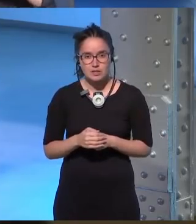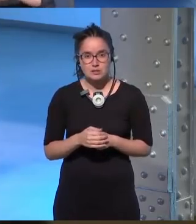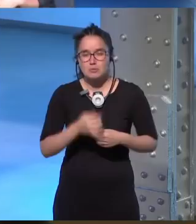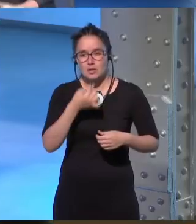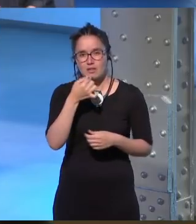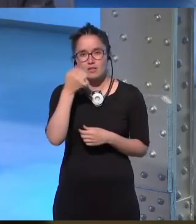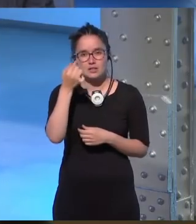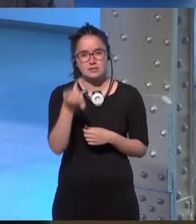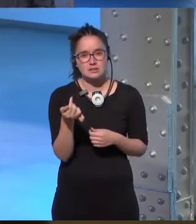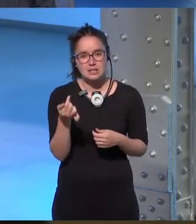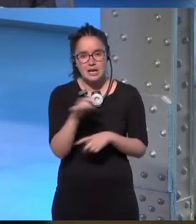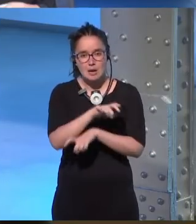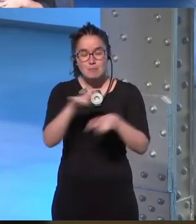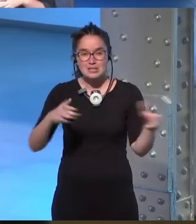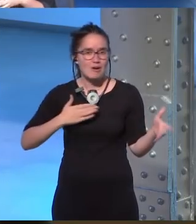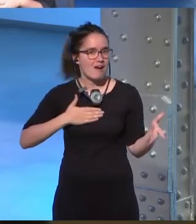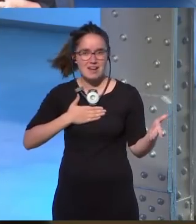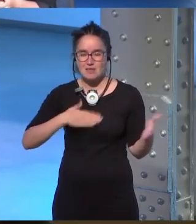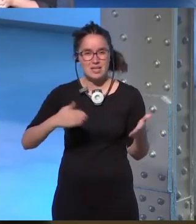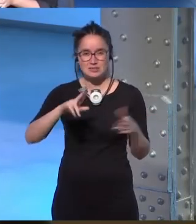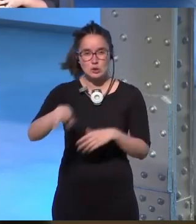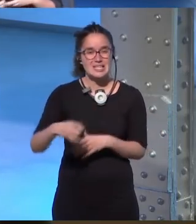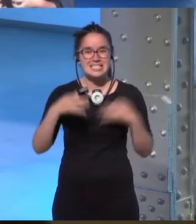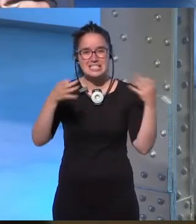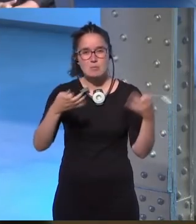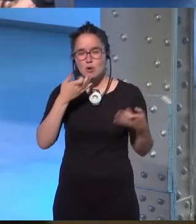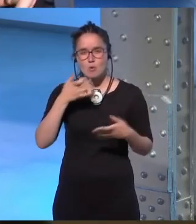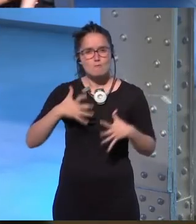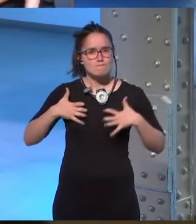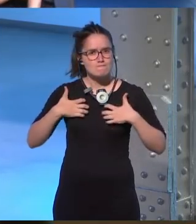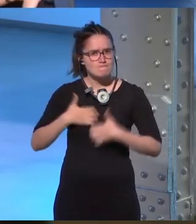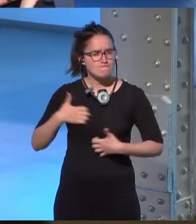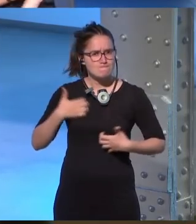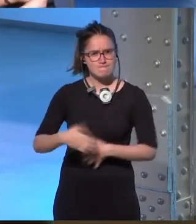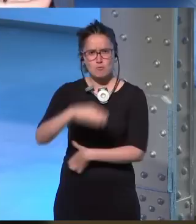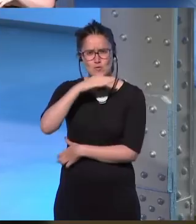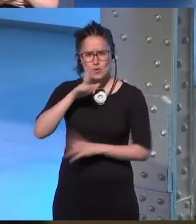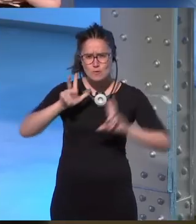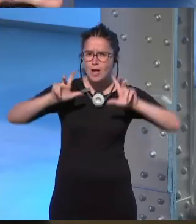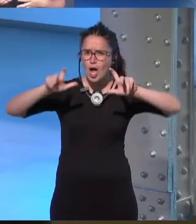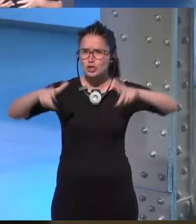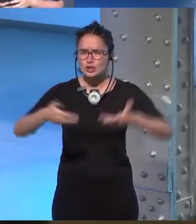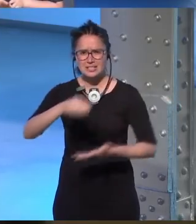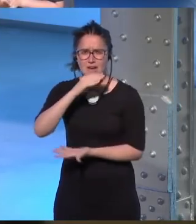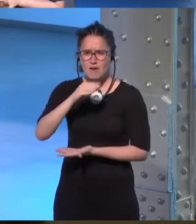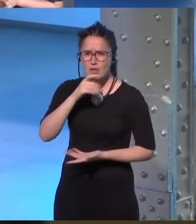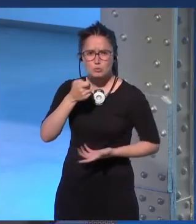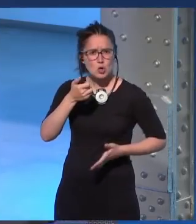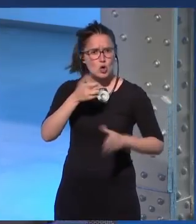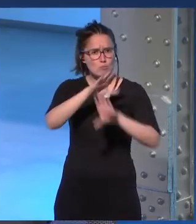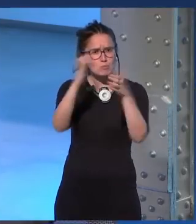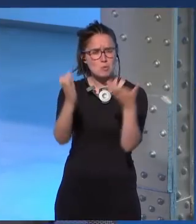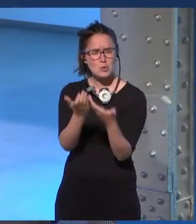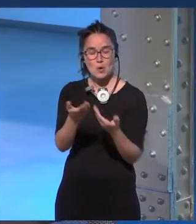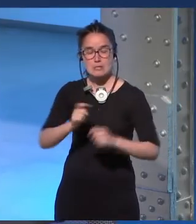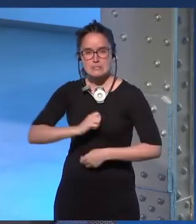Digamos que no son personajes agradables, siempre son personajes furiosos que están enfadados un poco con el mundo.